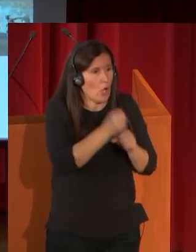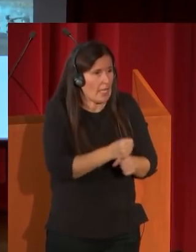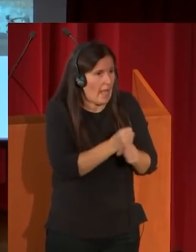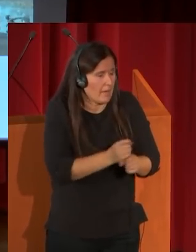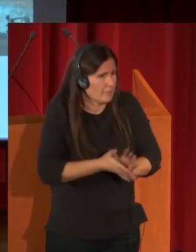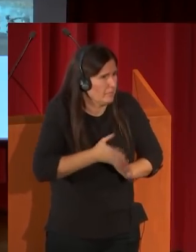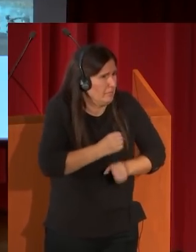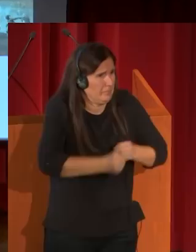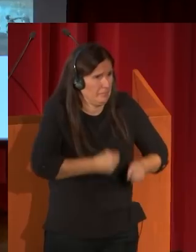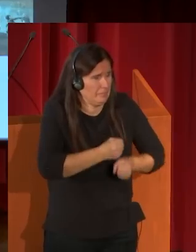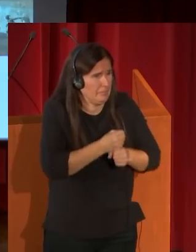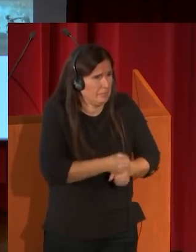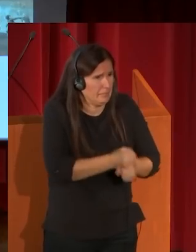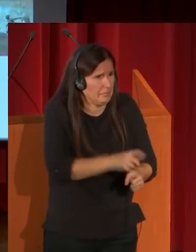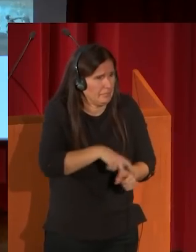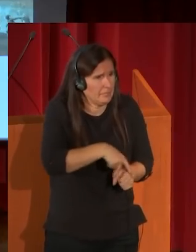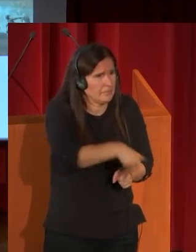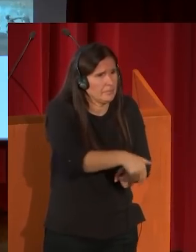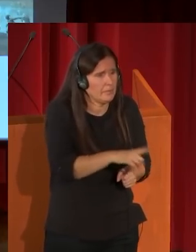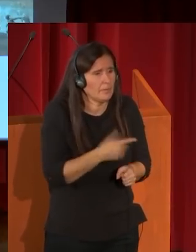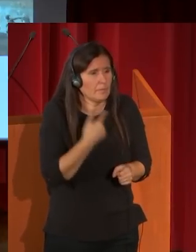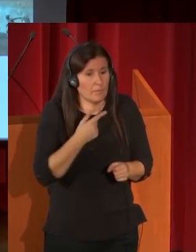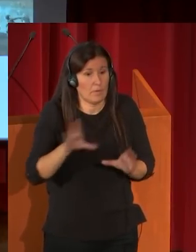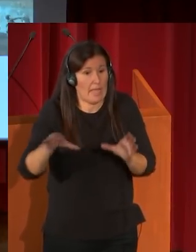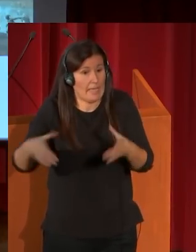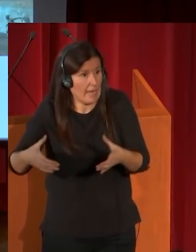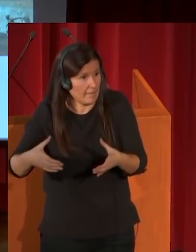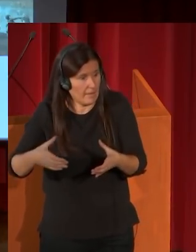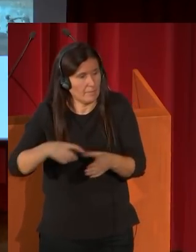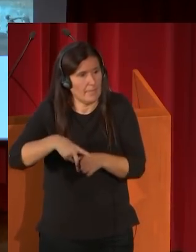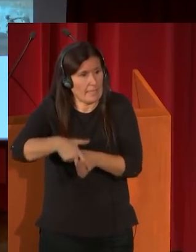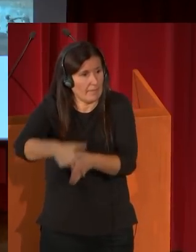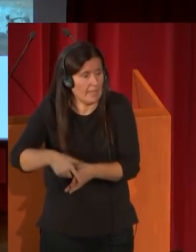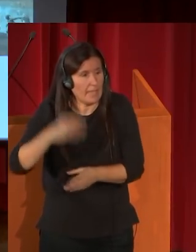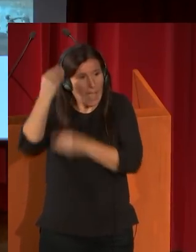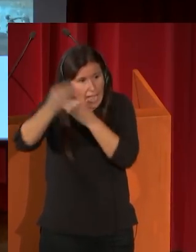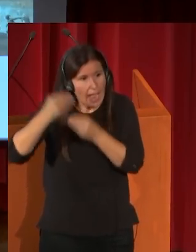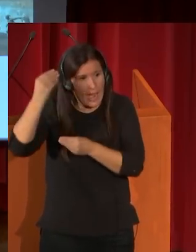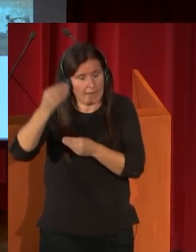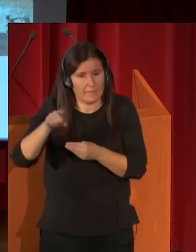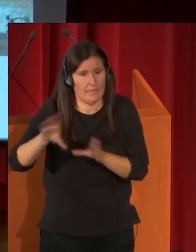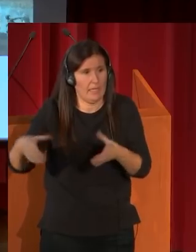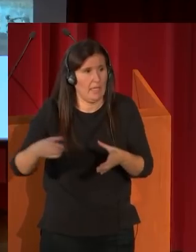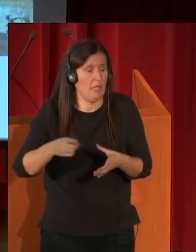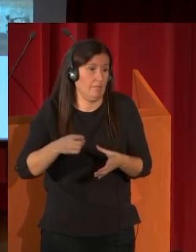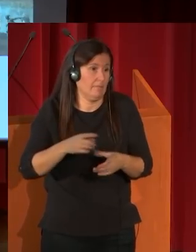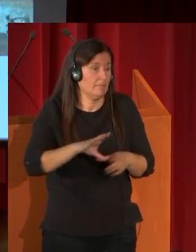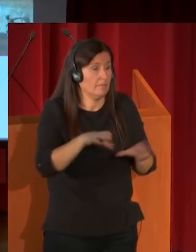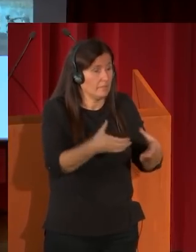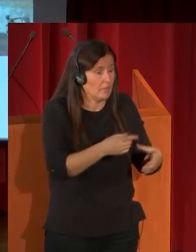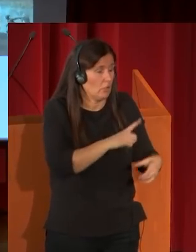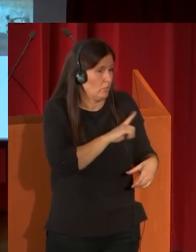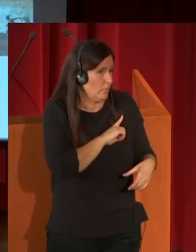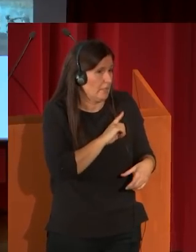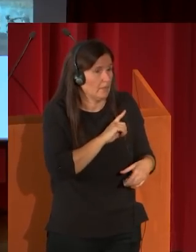galope, porque una carga de la caballería árabe, que contienen valientemente las tropas de los voluntarios catalanes,